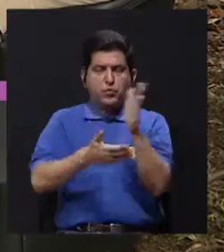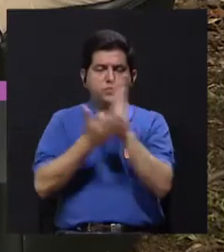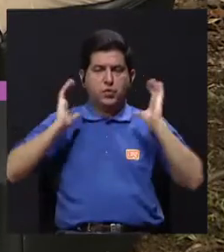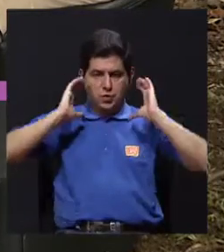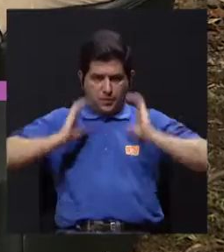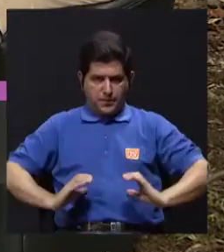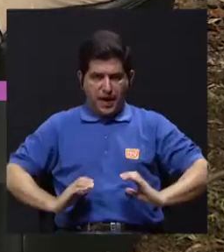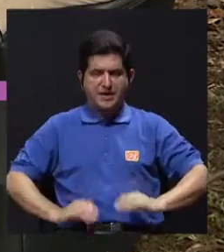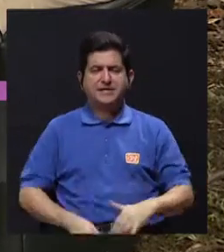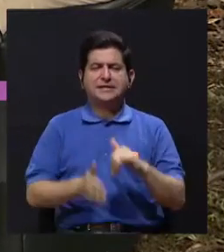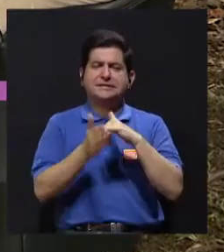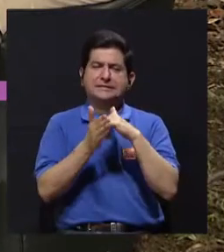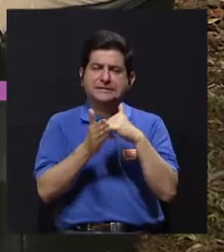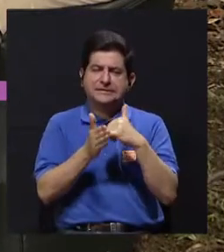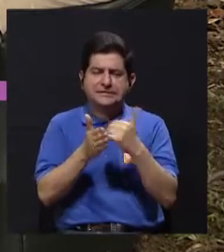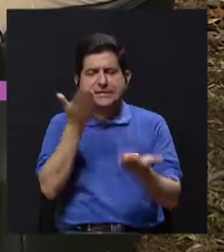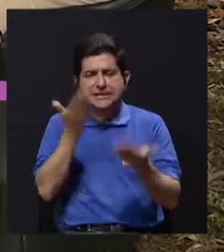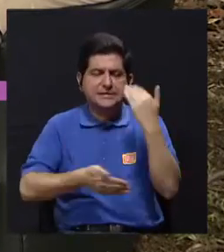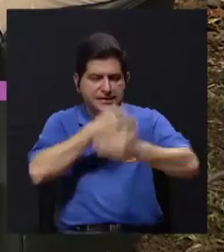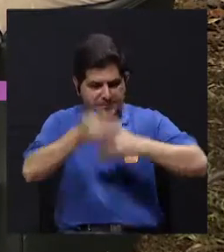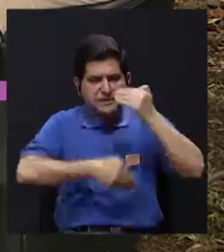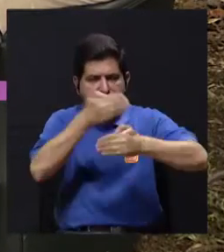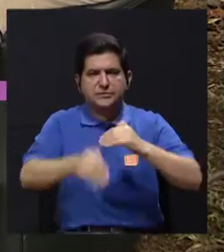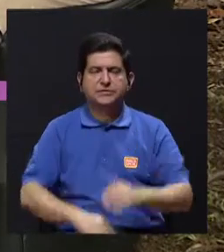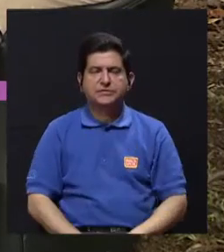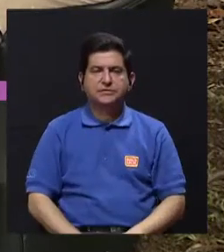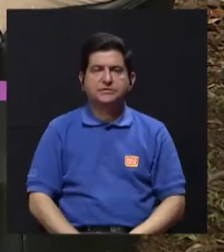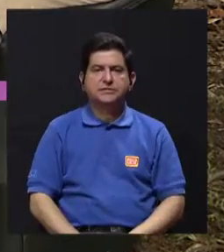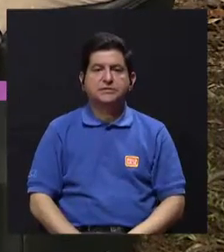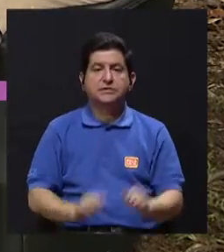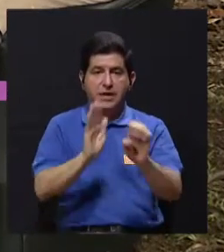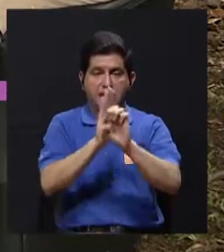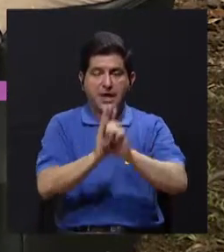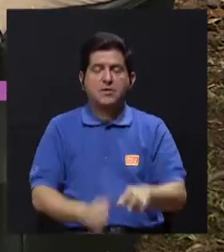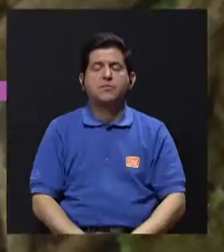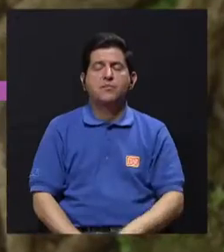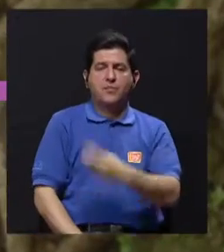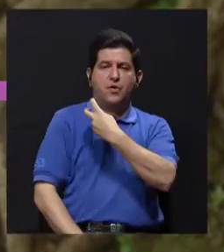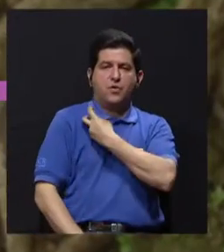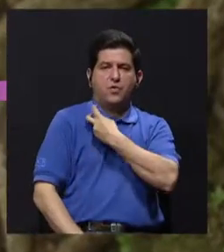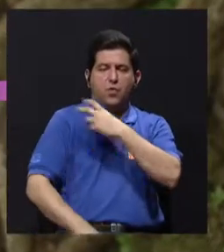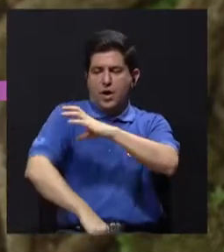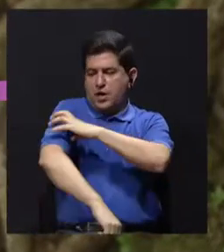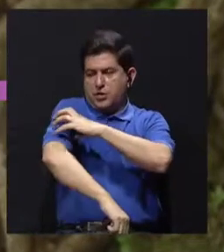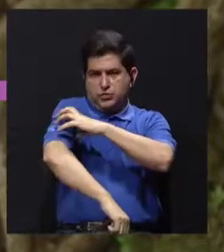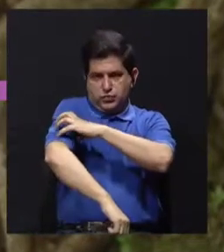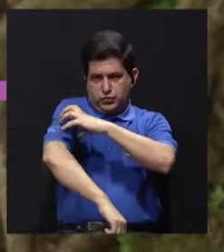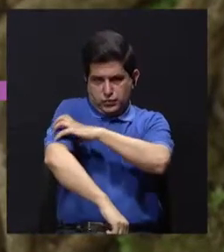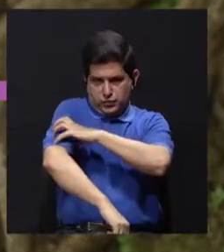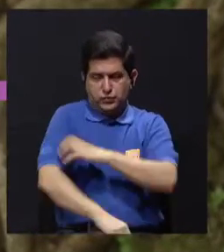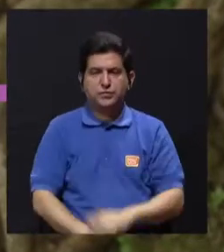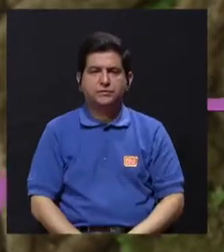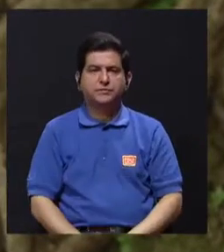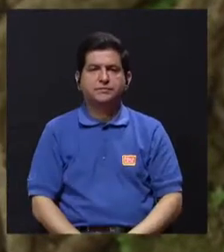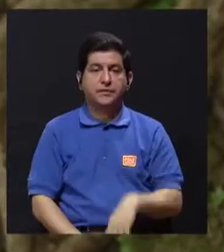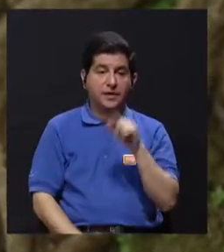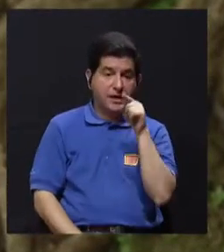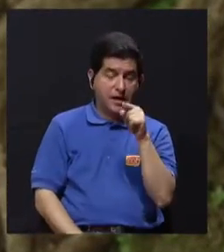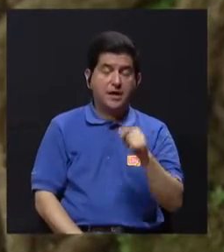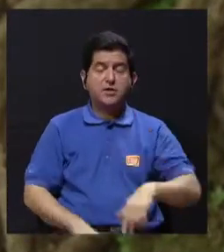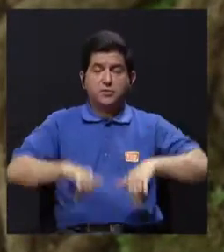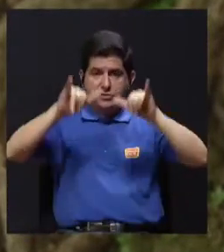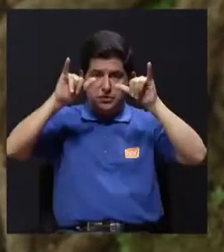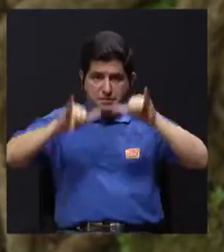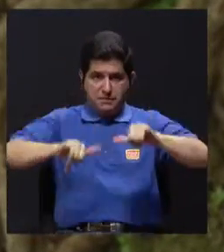envejeciendo hay ciertos sistemas y ciertos órganos que son más vulnerables a este proceso. Por ejemplo, el sistema osteomuscular, que eso tiene que ver